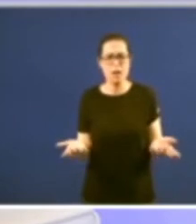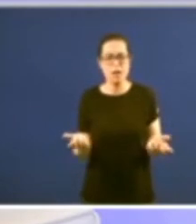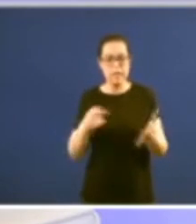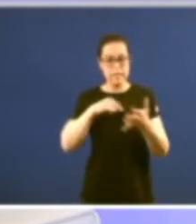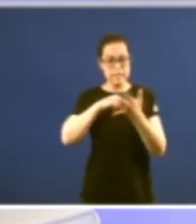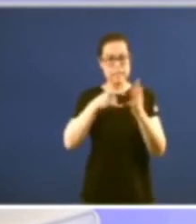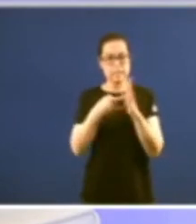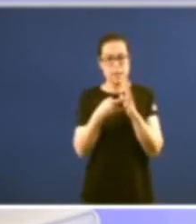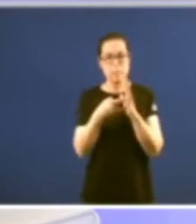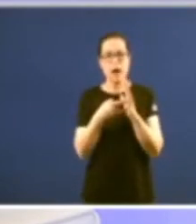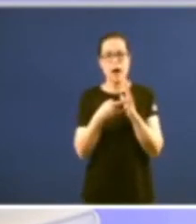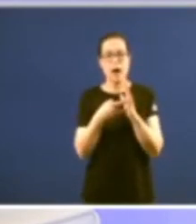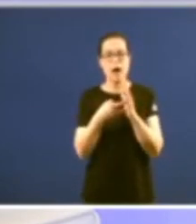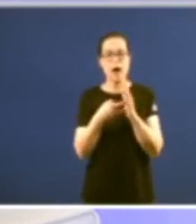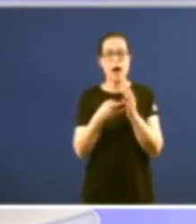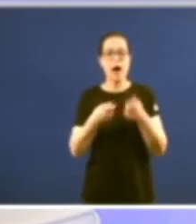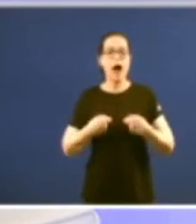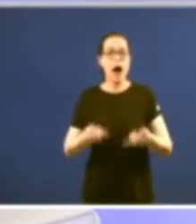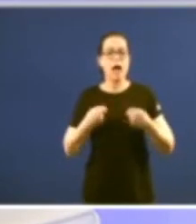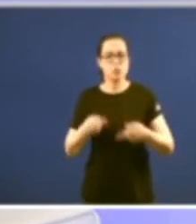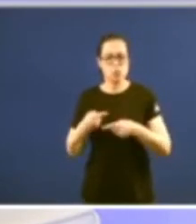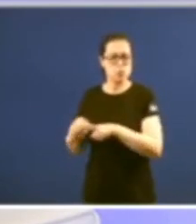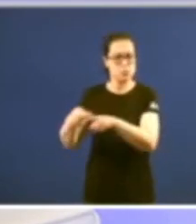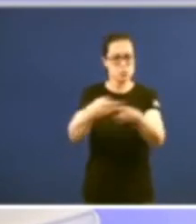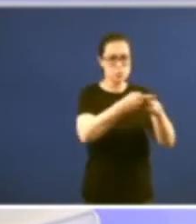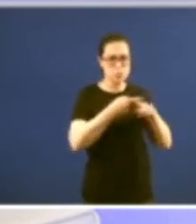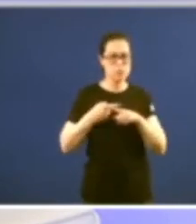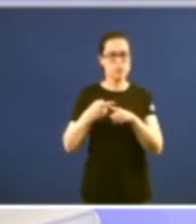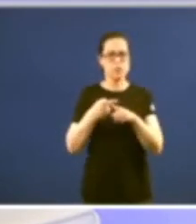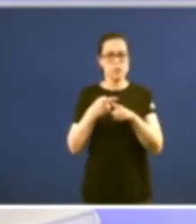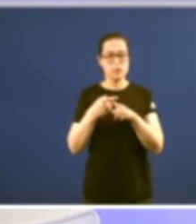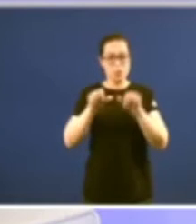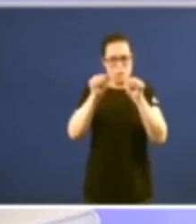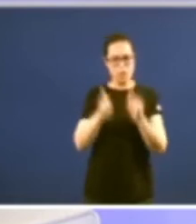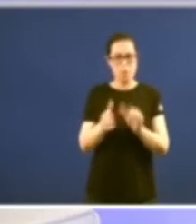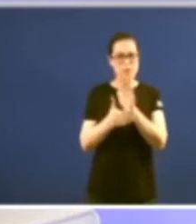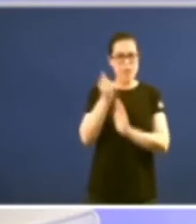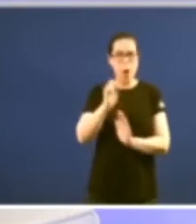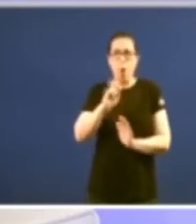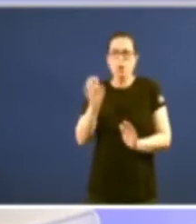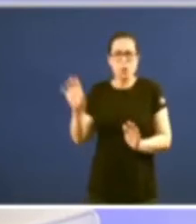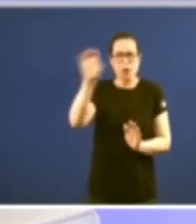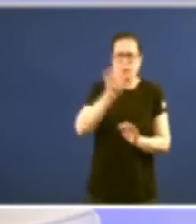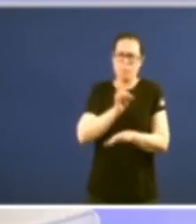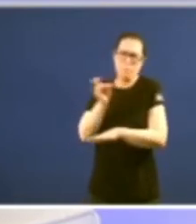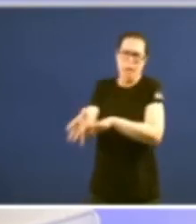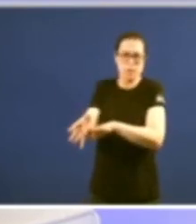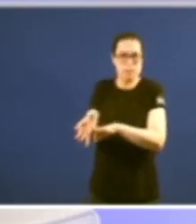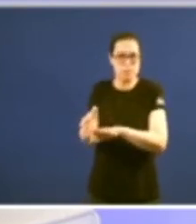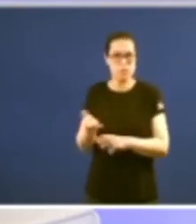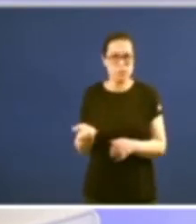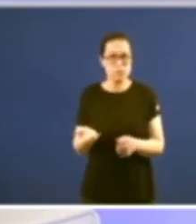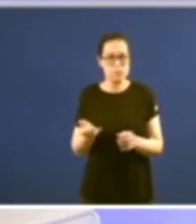de distribución do gasto que está máis federalizado que a la maior parte dos países federales do mundo con alguna excepción pero máis